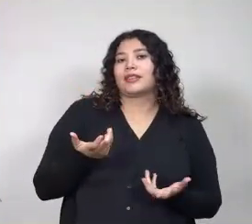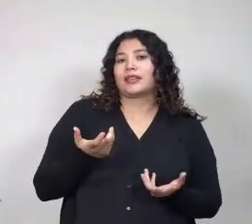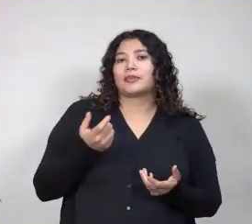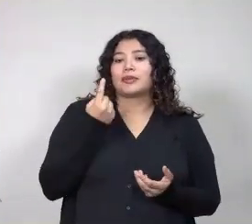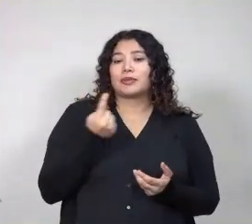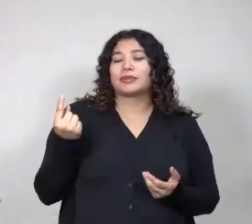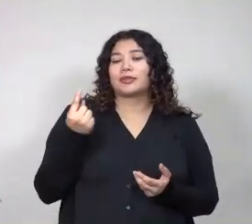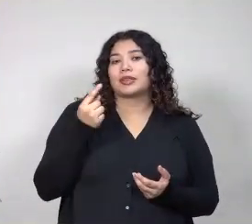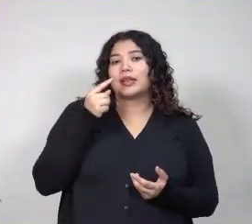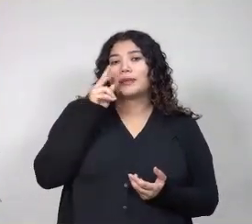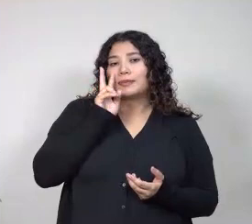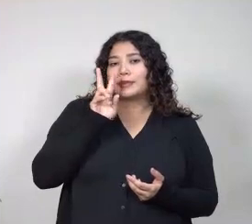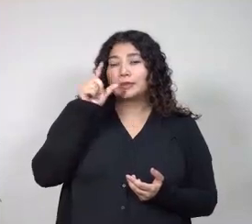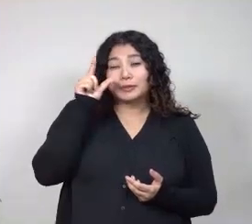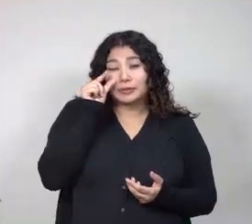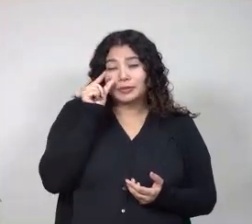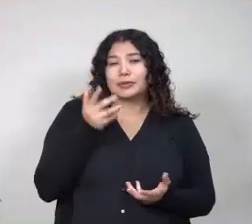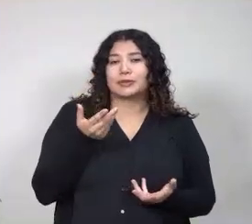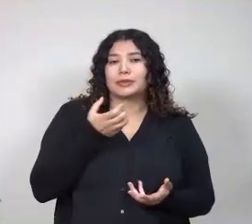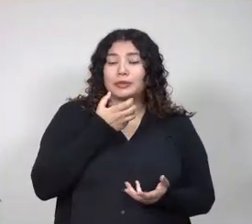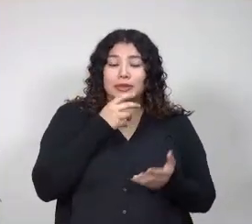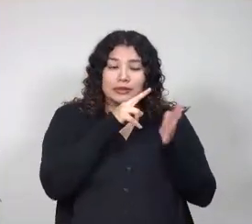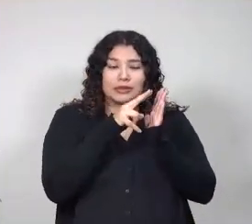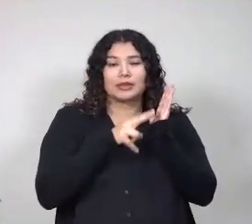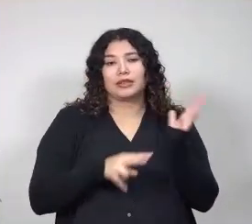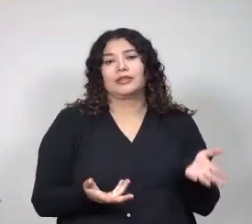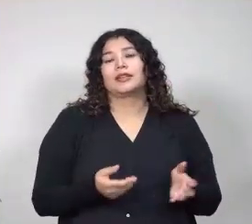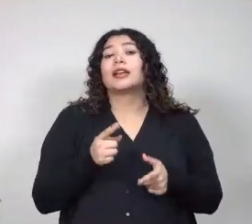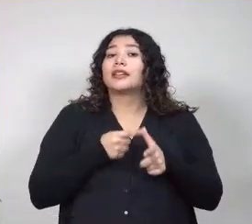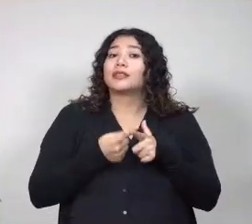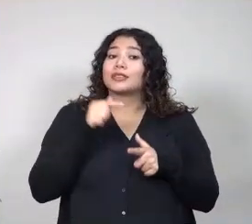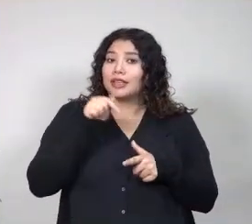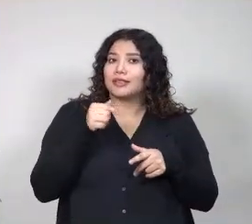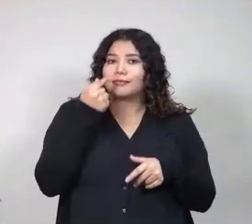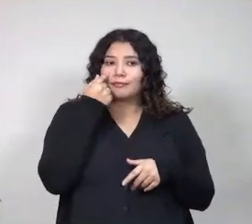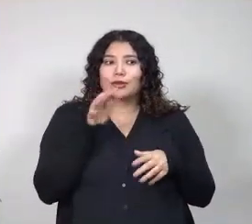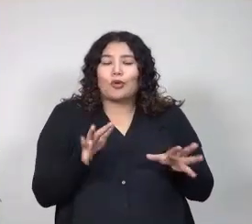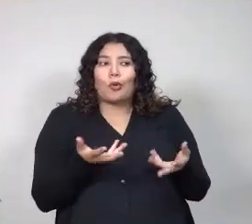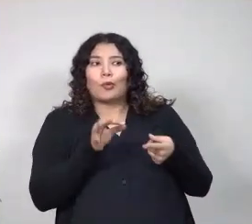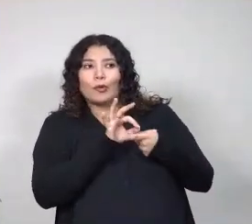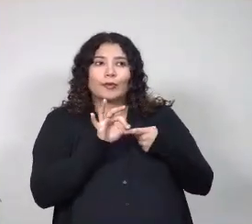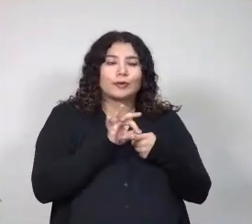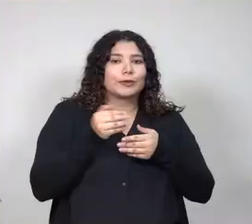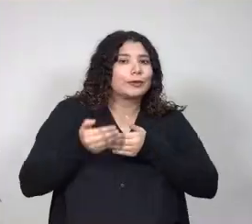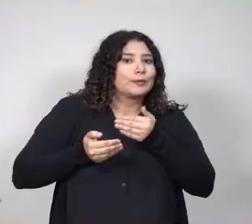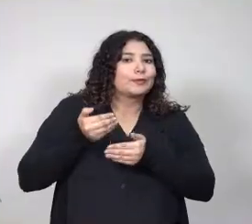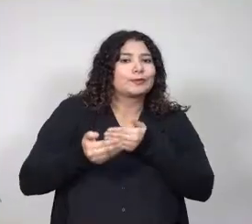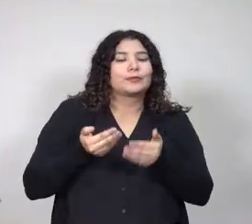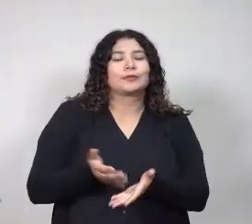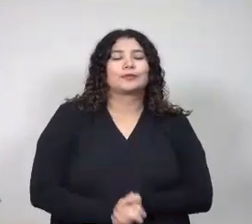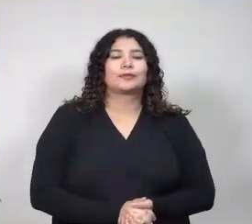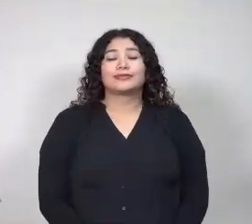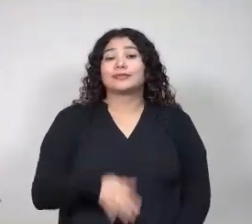discapacidad sensorial. Entonces empezando por ahí, viendo cómo funciona y pues a ver. Mi nombre